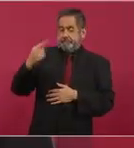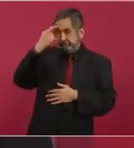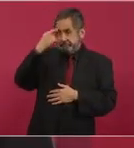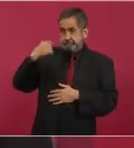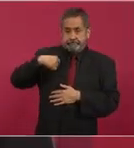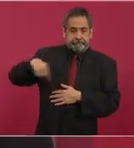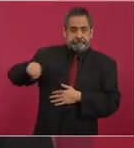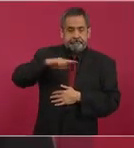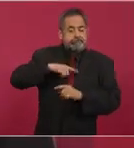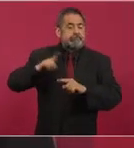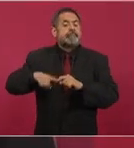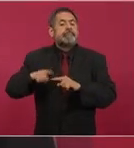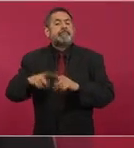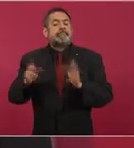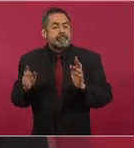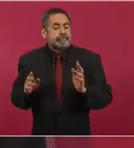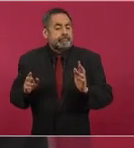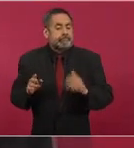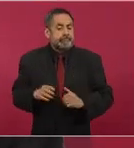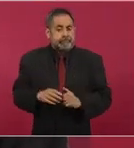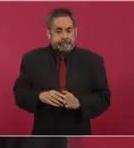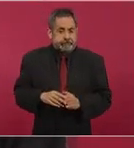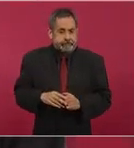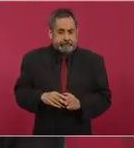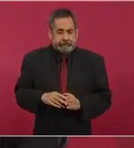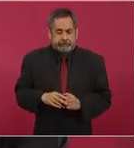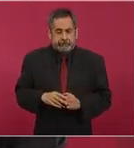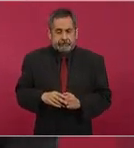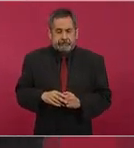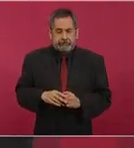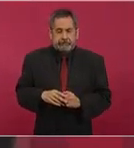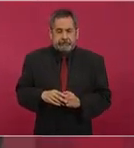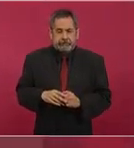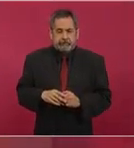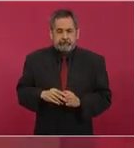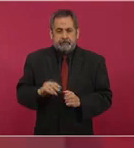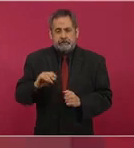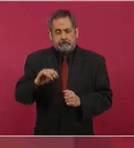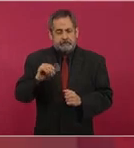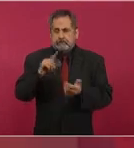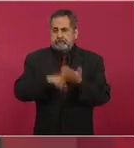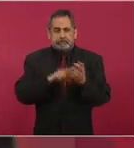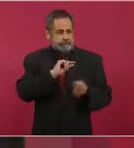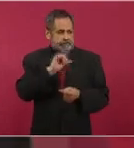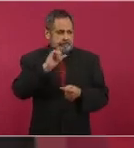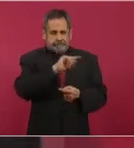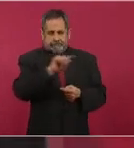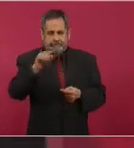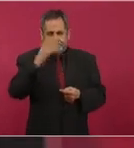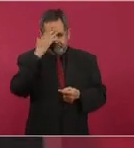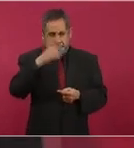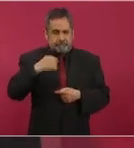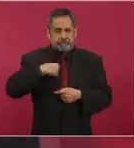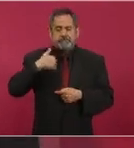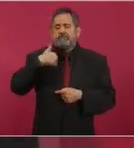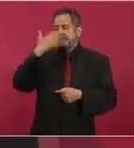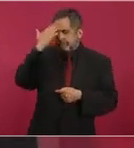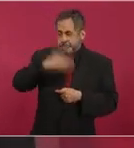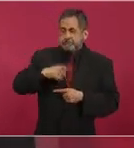y otras autoridades, me incluyo,